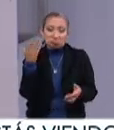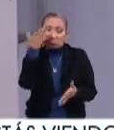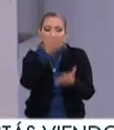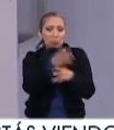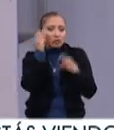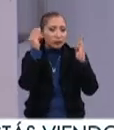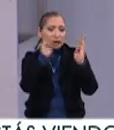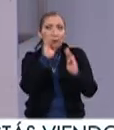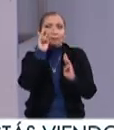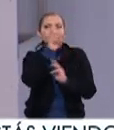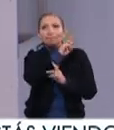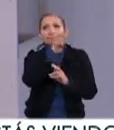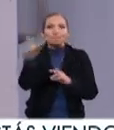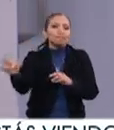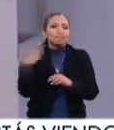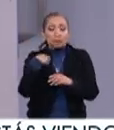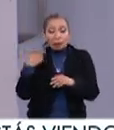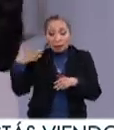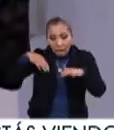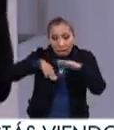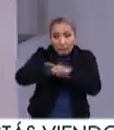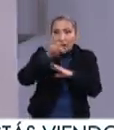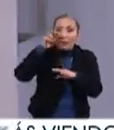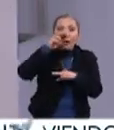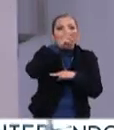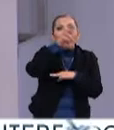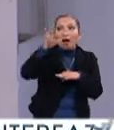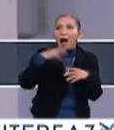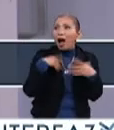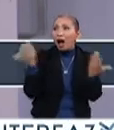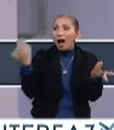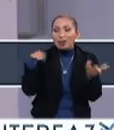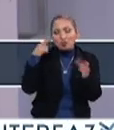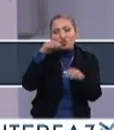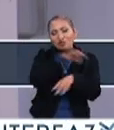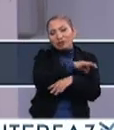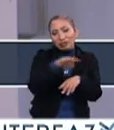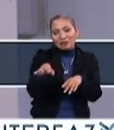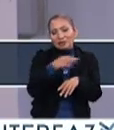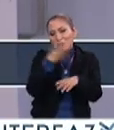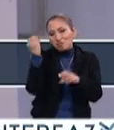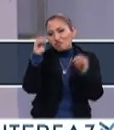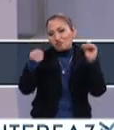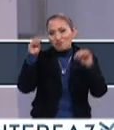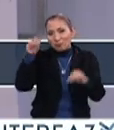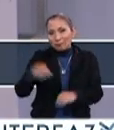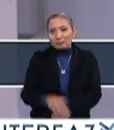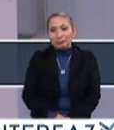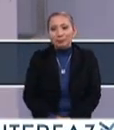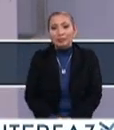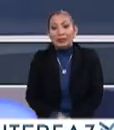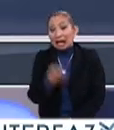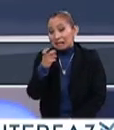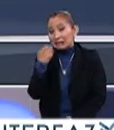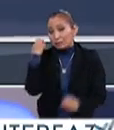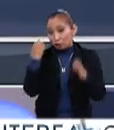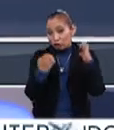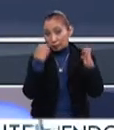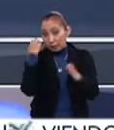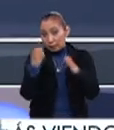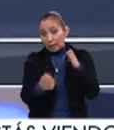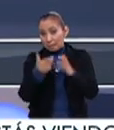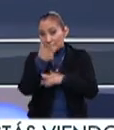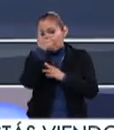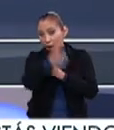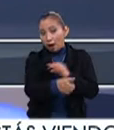llegar al museo y van a ver, desde el vestíbulo van a ver ya que hay una intervención ahí bastante interesante. ¿Es una de las exposiciones de